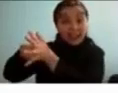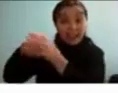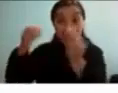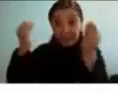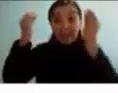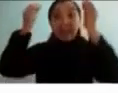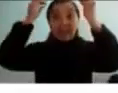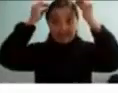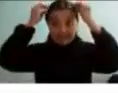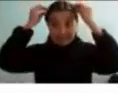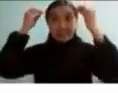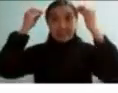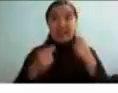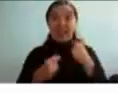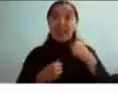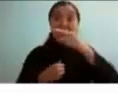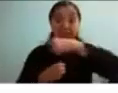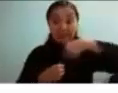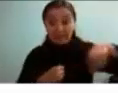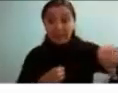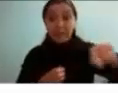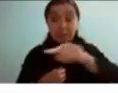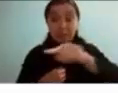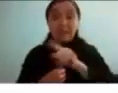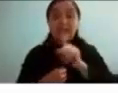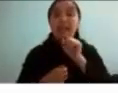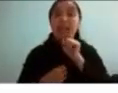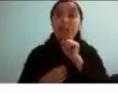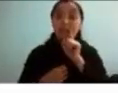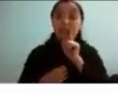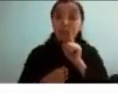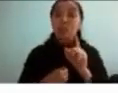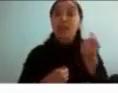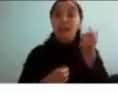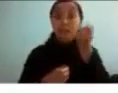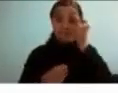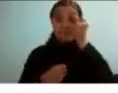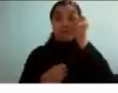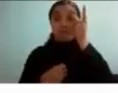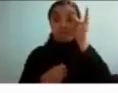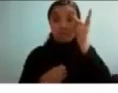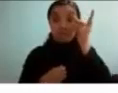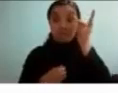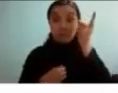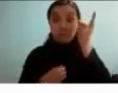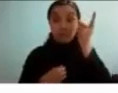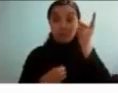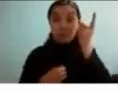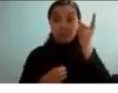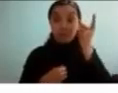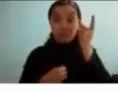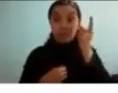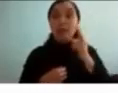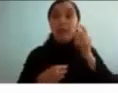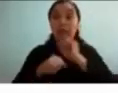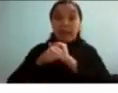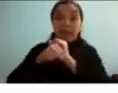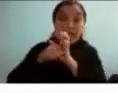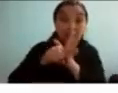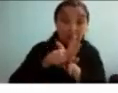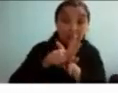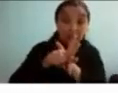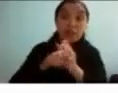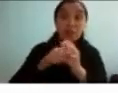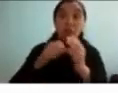sala de reuniones y por tanto tenemos que considerarlo porque nos está quitando espacio a nivel atencional